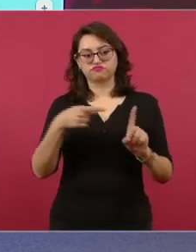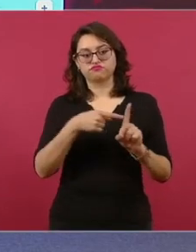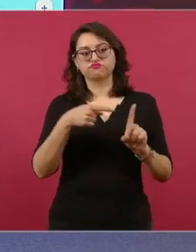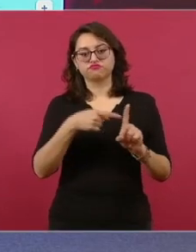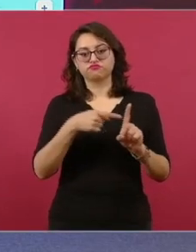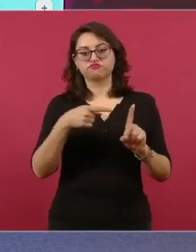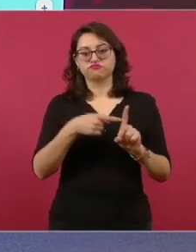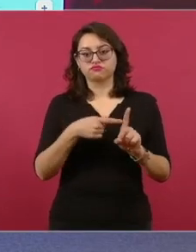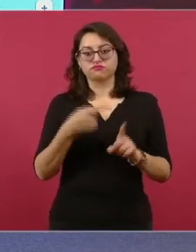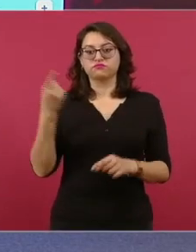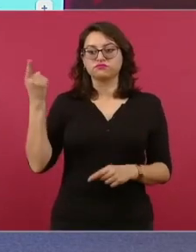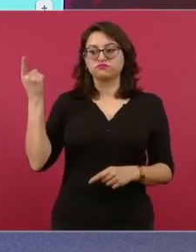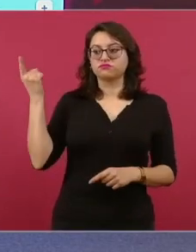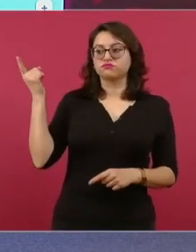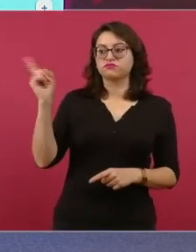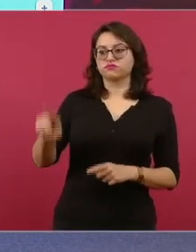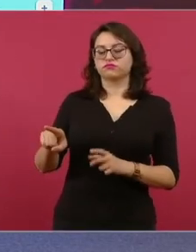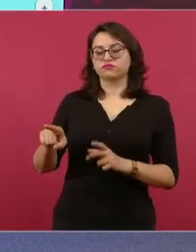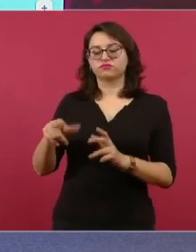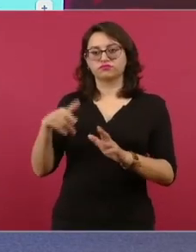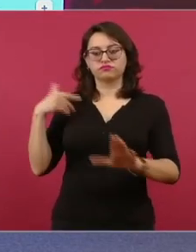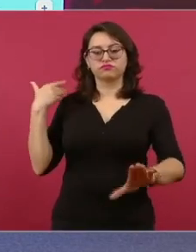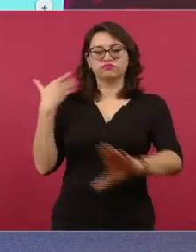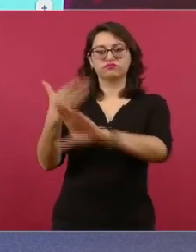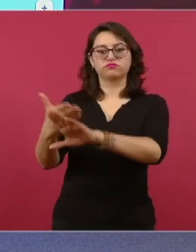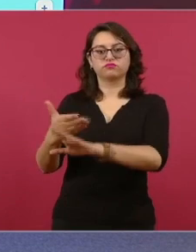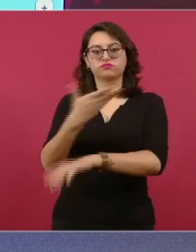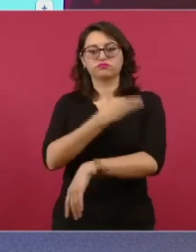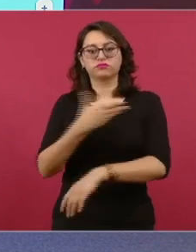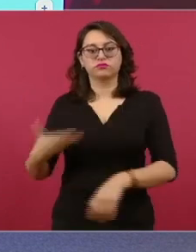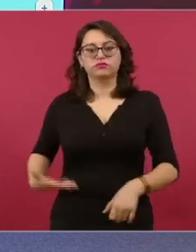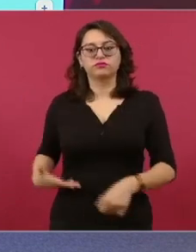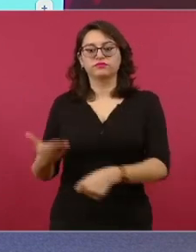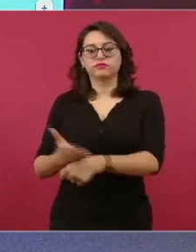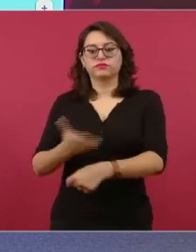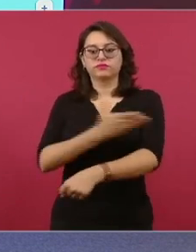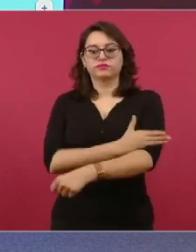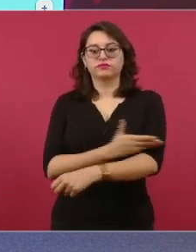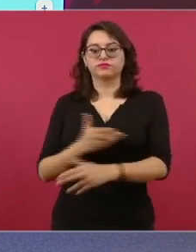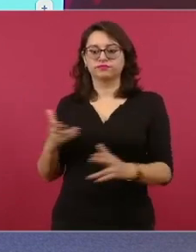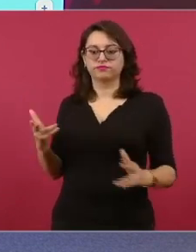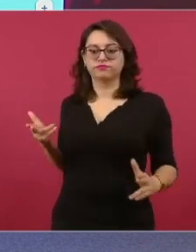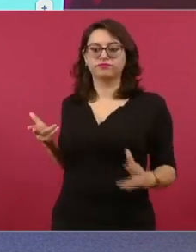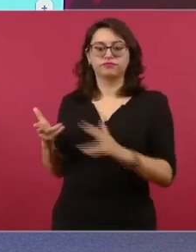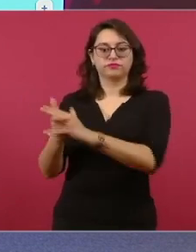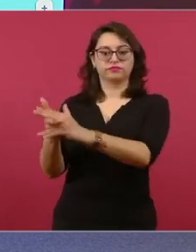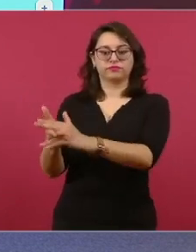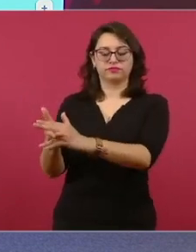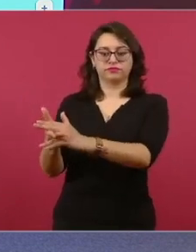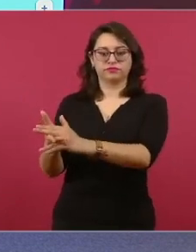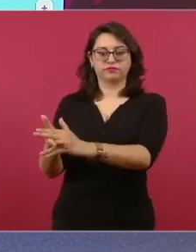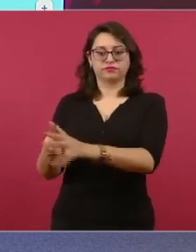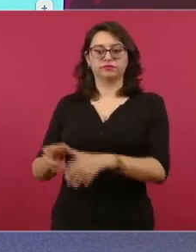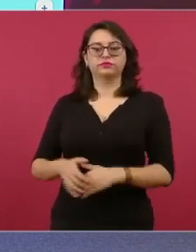del presidente Madero cuando el golpe de Estado.